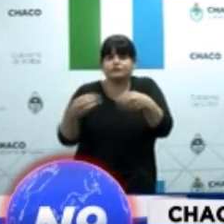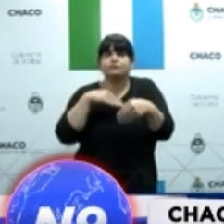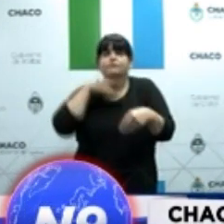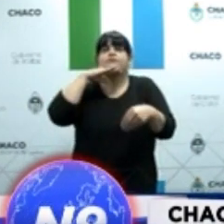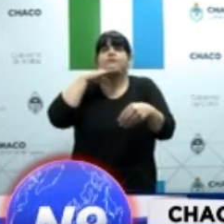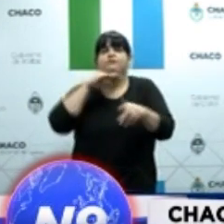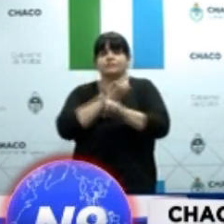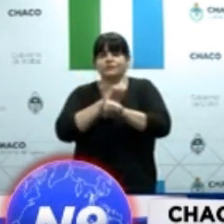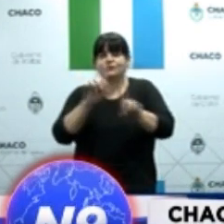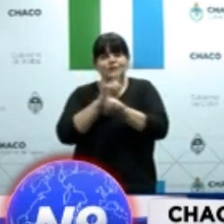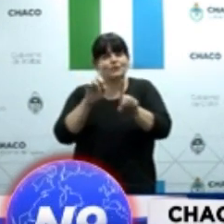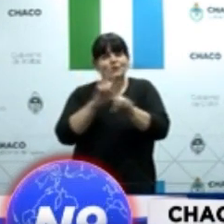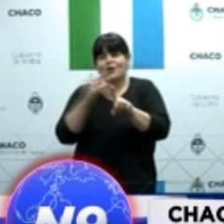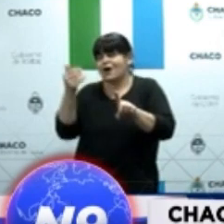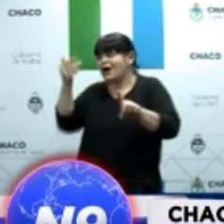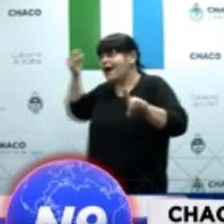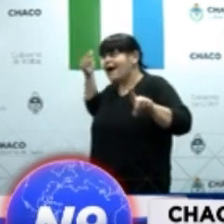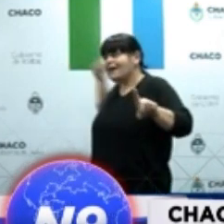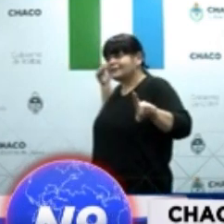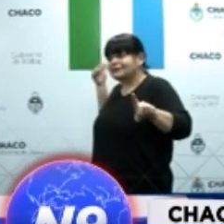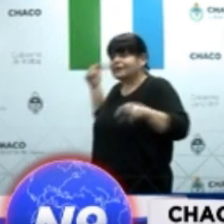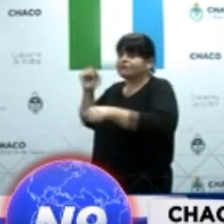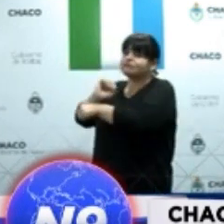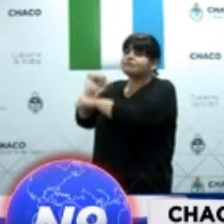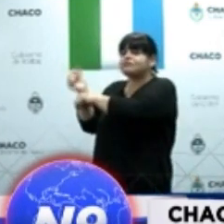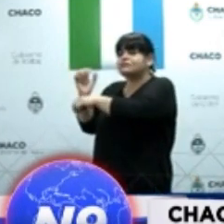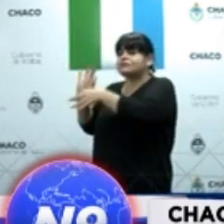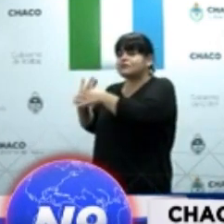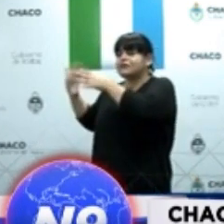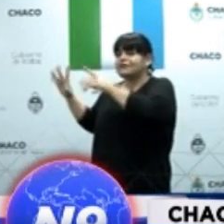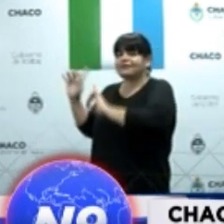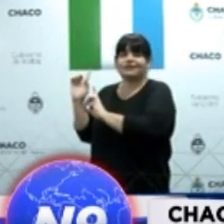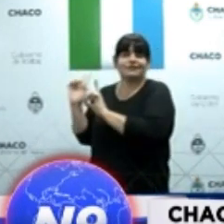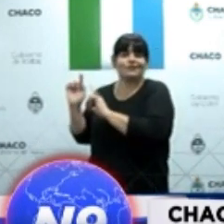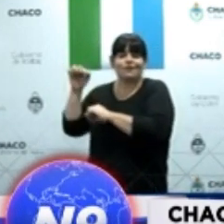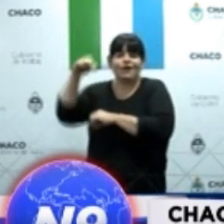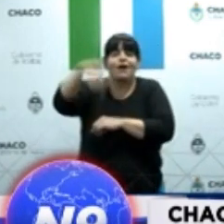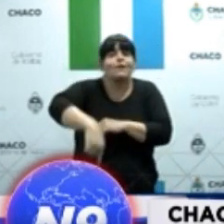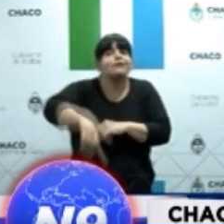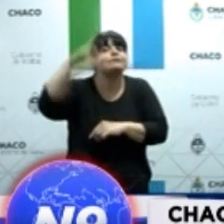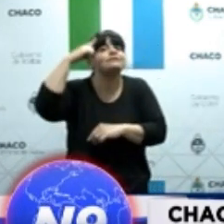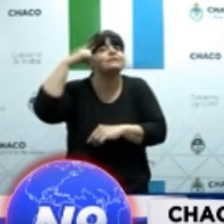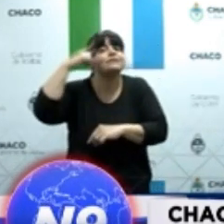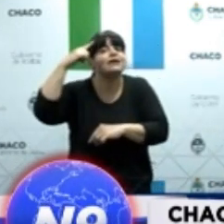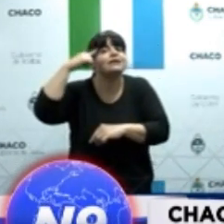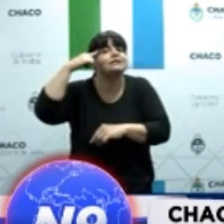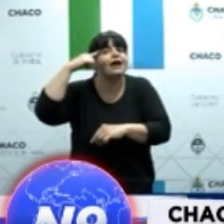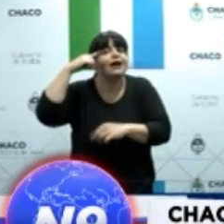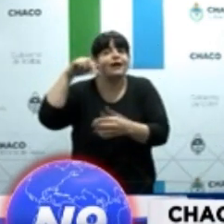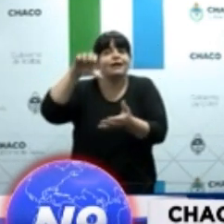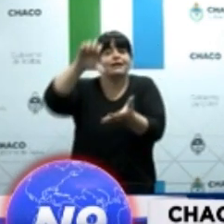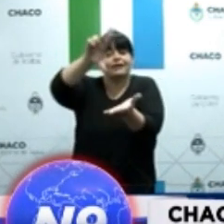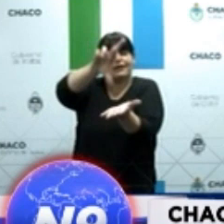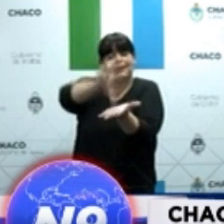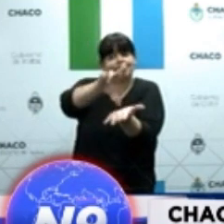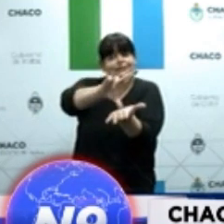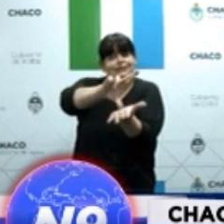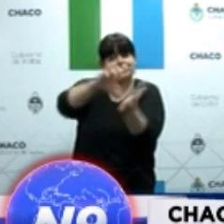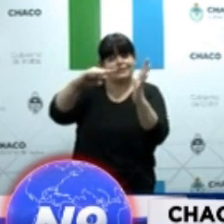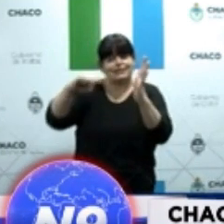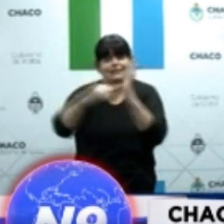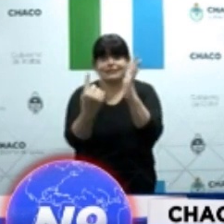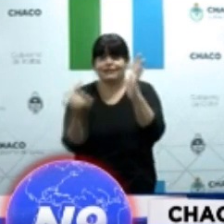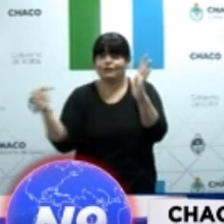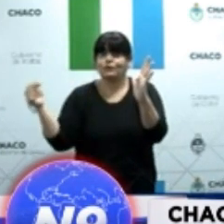diseño de funcionamiento en el área metropolitana. O lo mismo con la reducción del número de casos que efectivamente